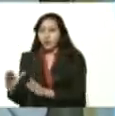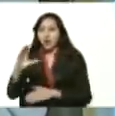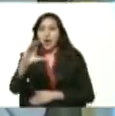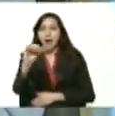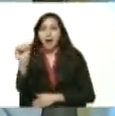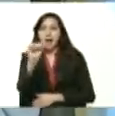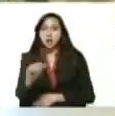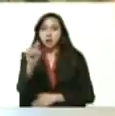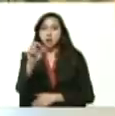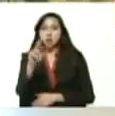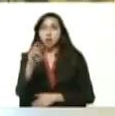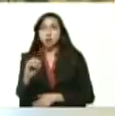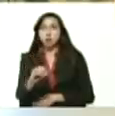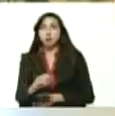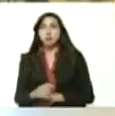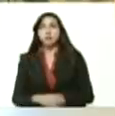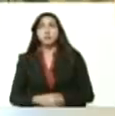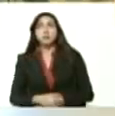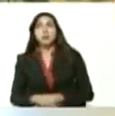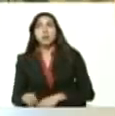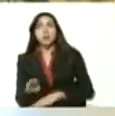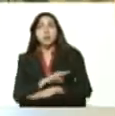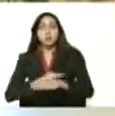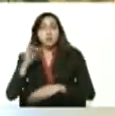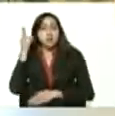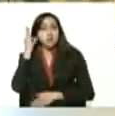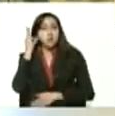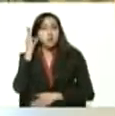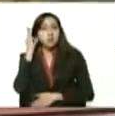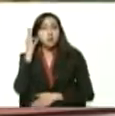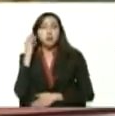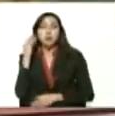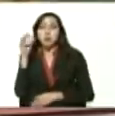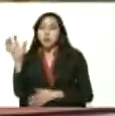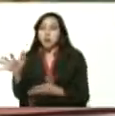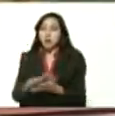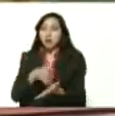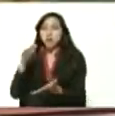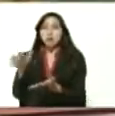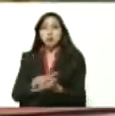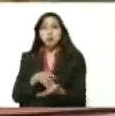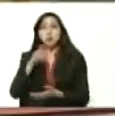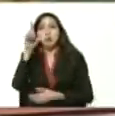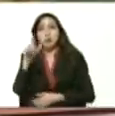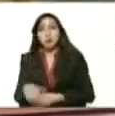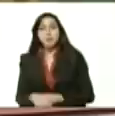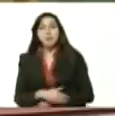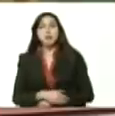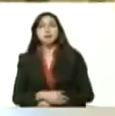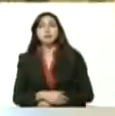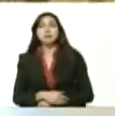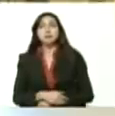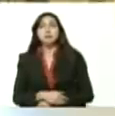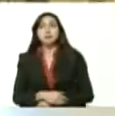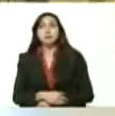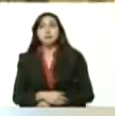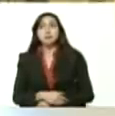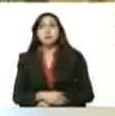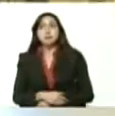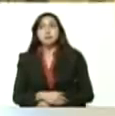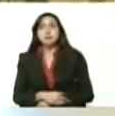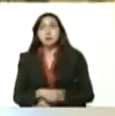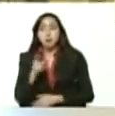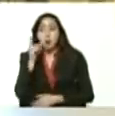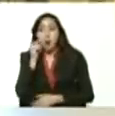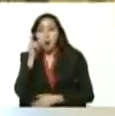Está la ministra de Agricultura Urbana, Greicy Barrios. Está el superintendente de banca,